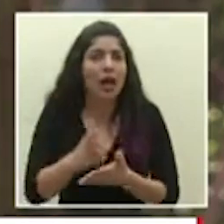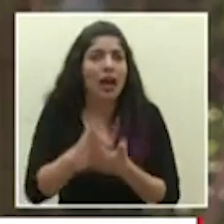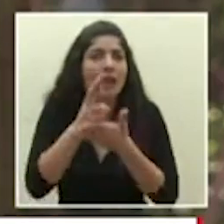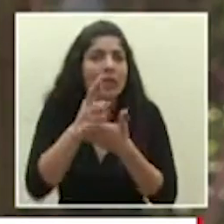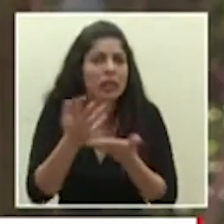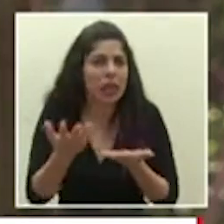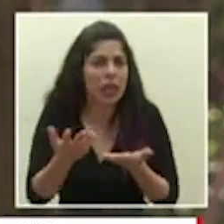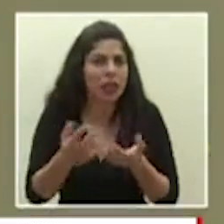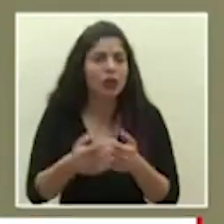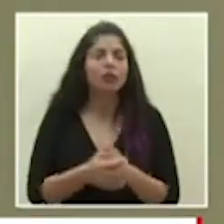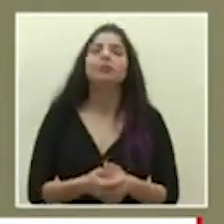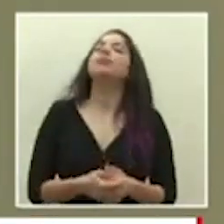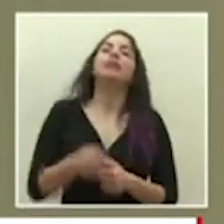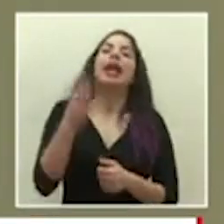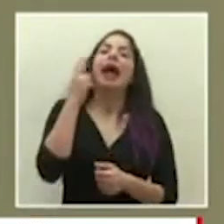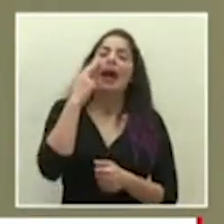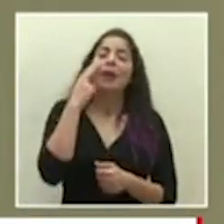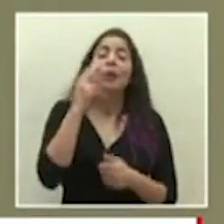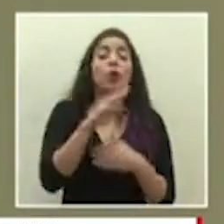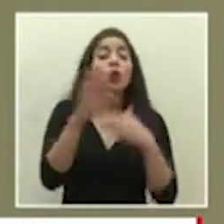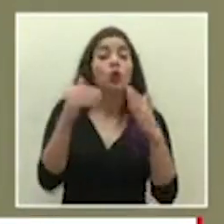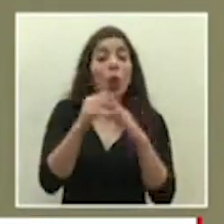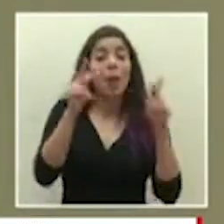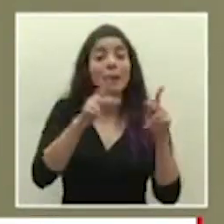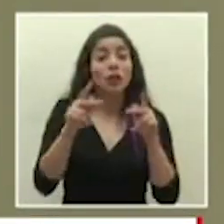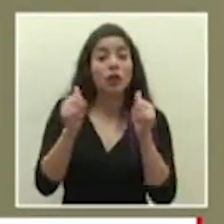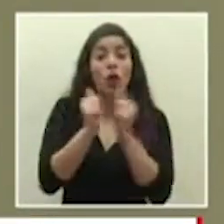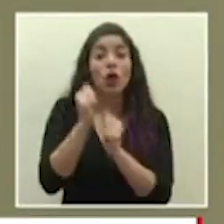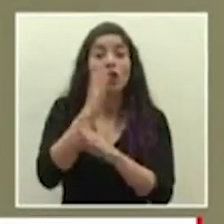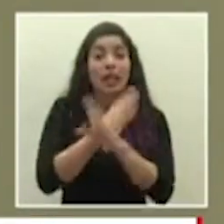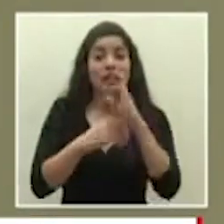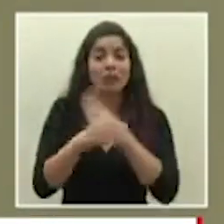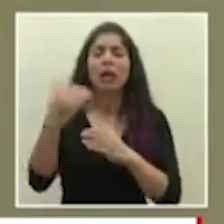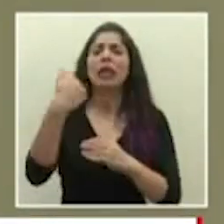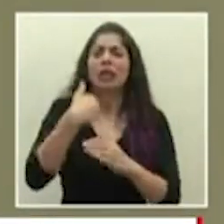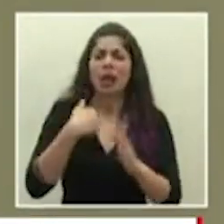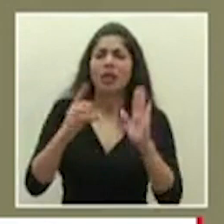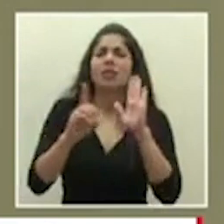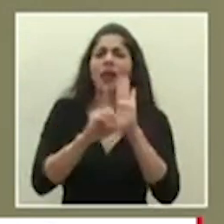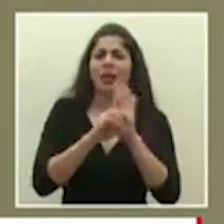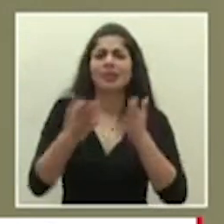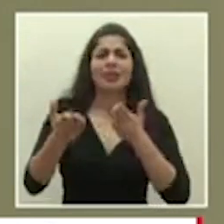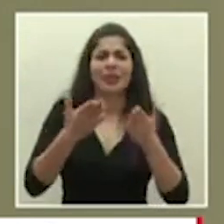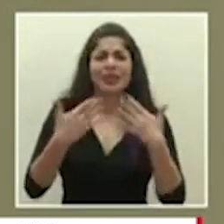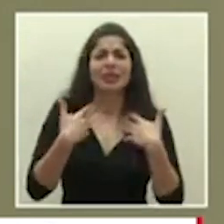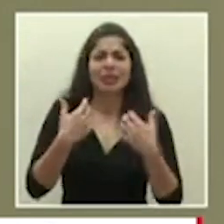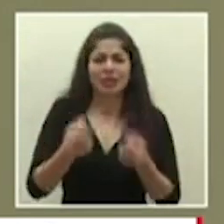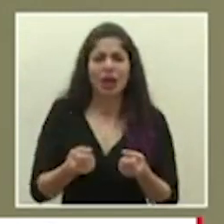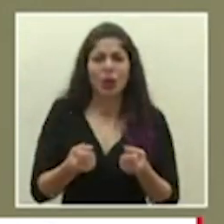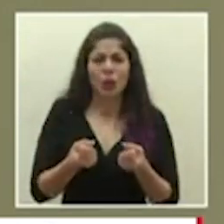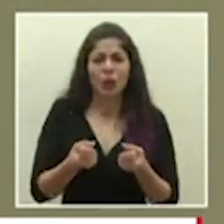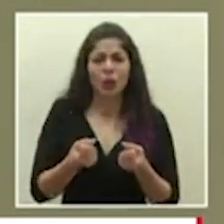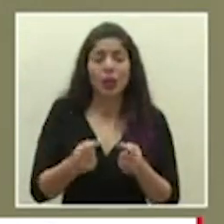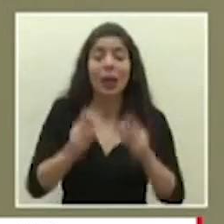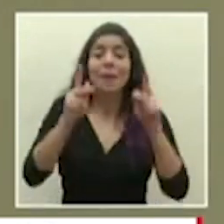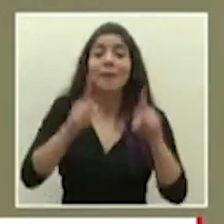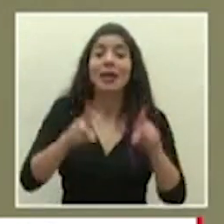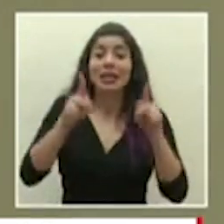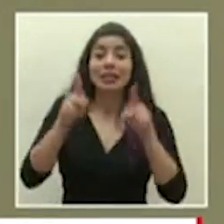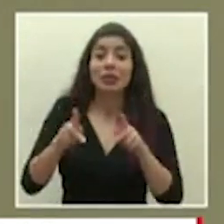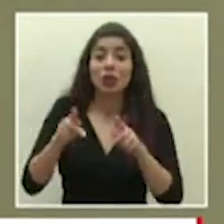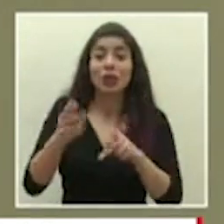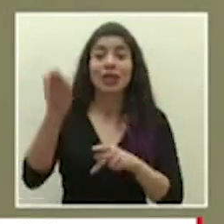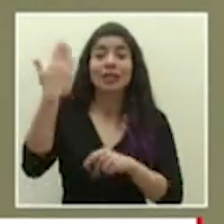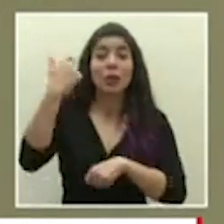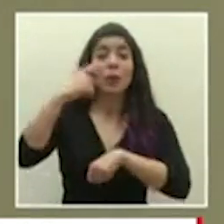perdón a ver todas las personas con discapacidad tienen derecho a los servicios de salud y las personas que en ese